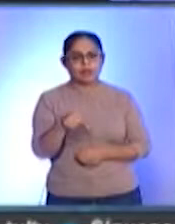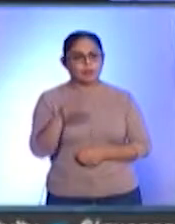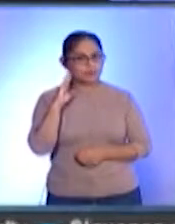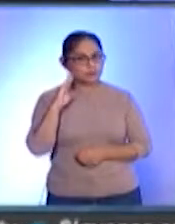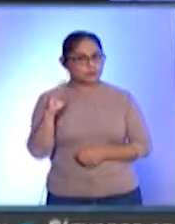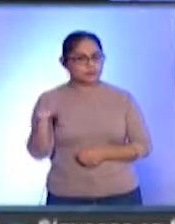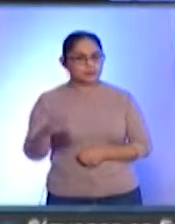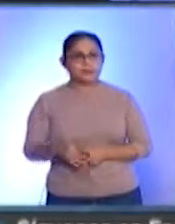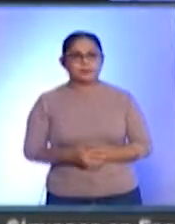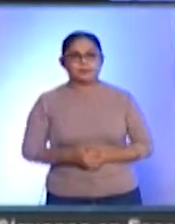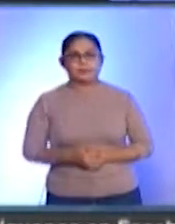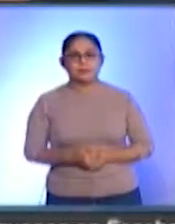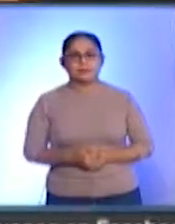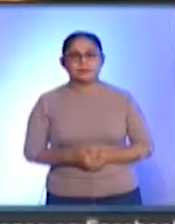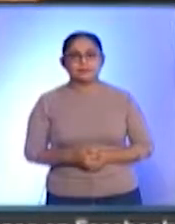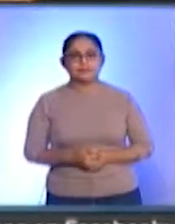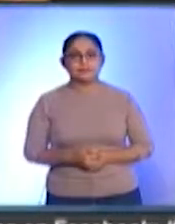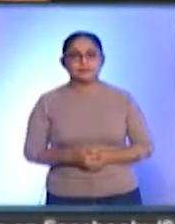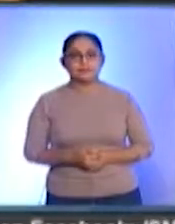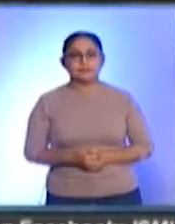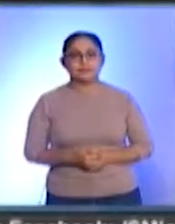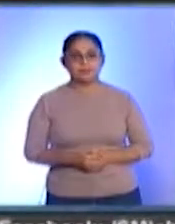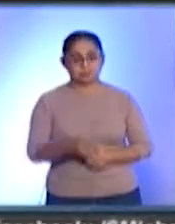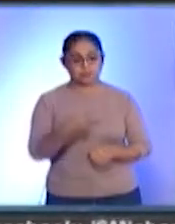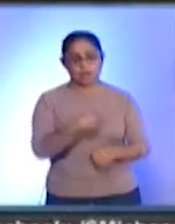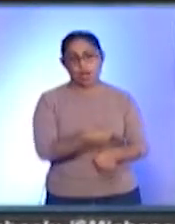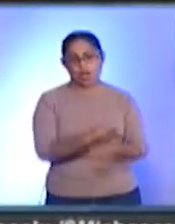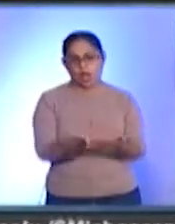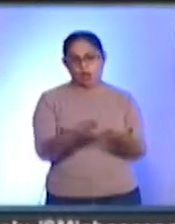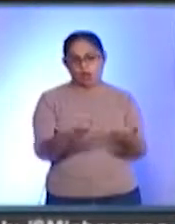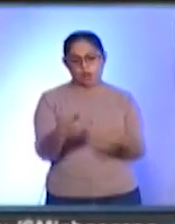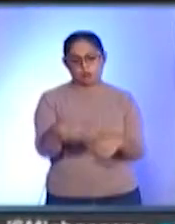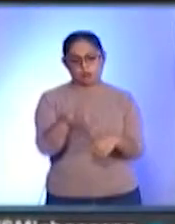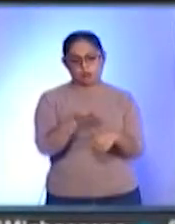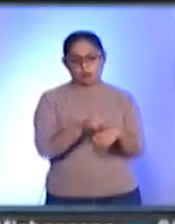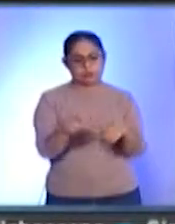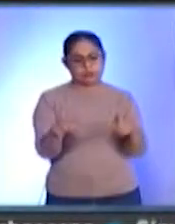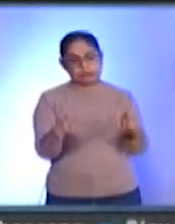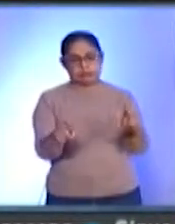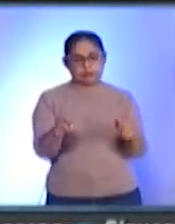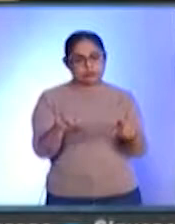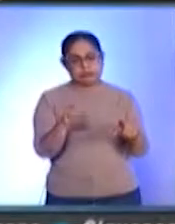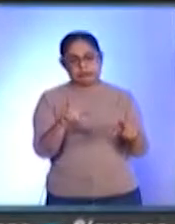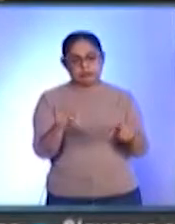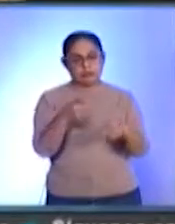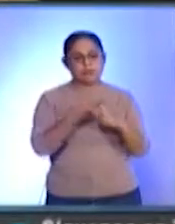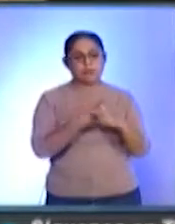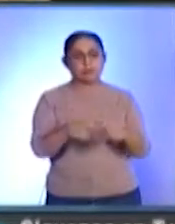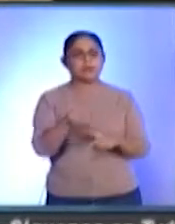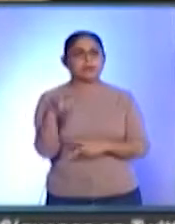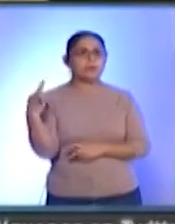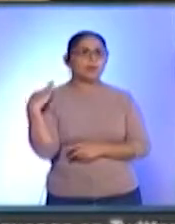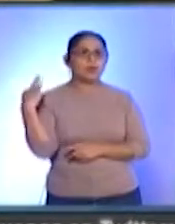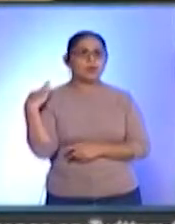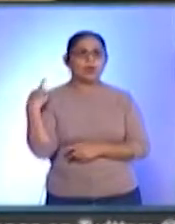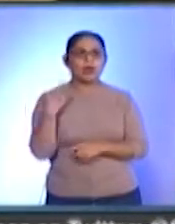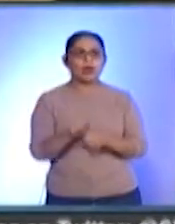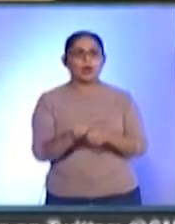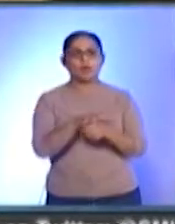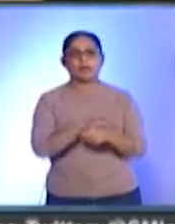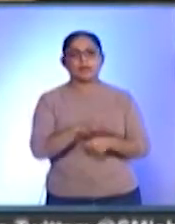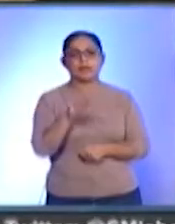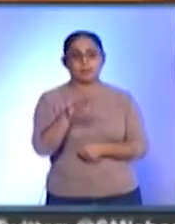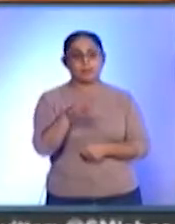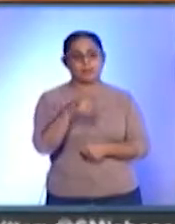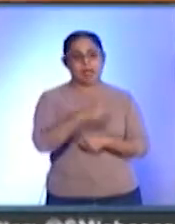michoacana. En el transcurso de esta semana podría comenzar la aplicación de biológico contra el COVID-19 al